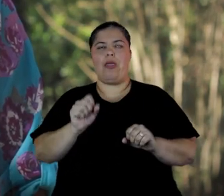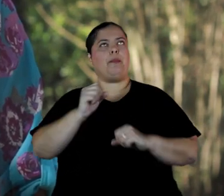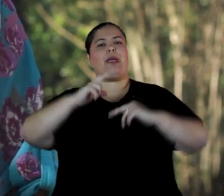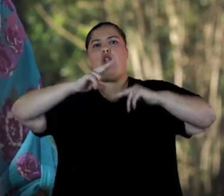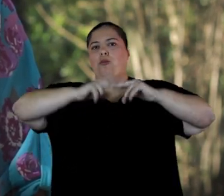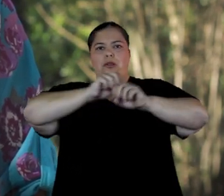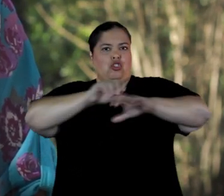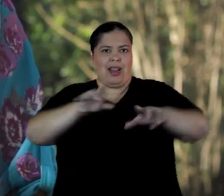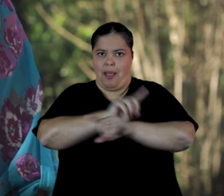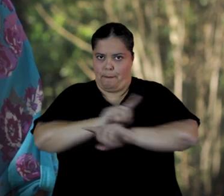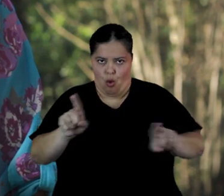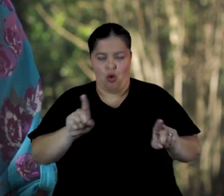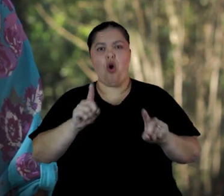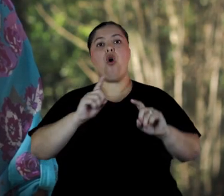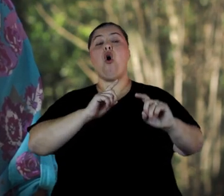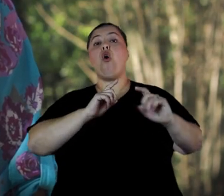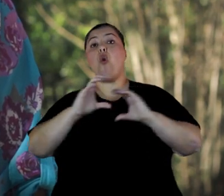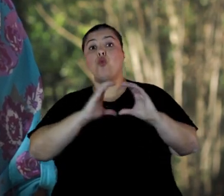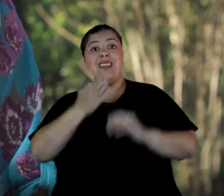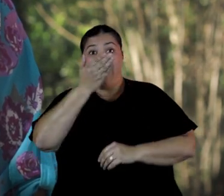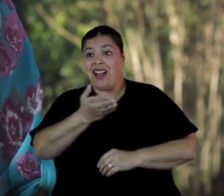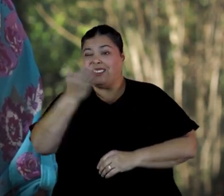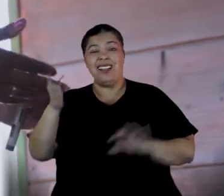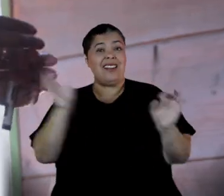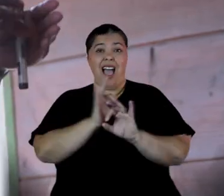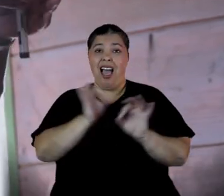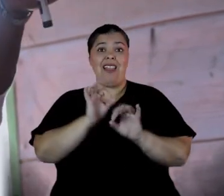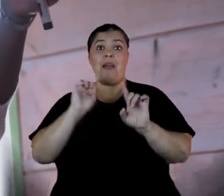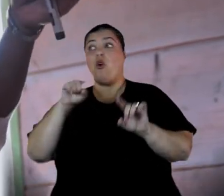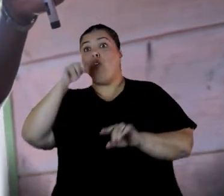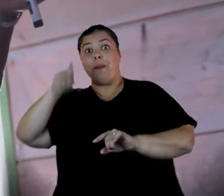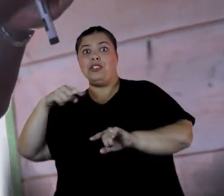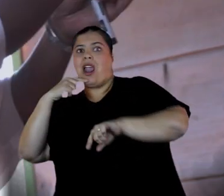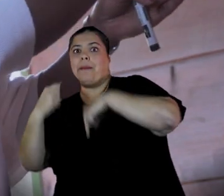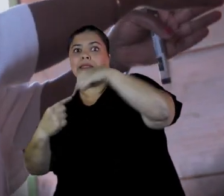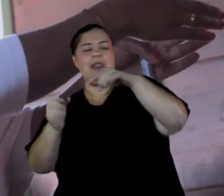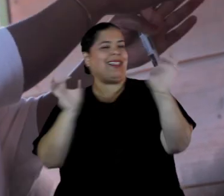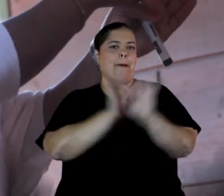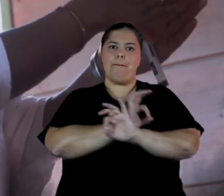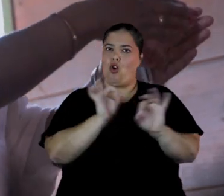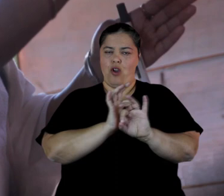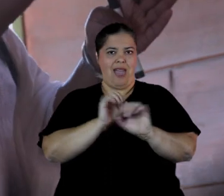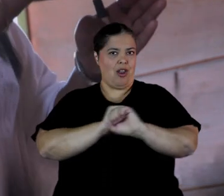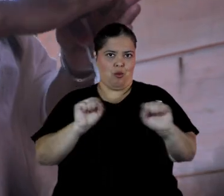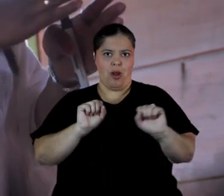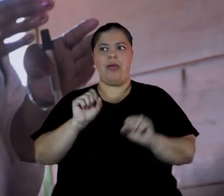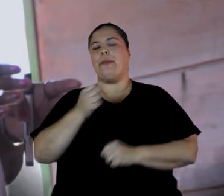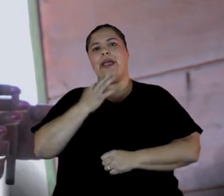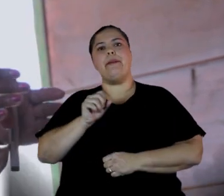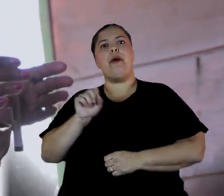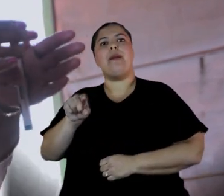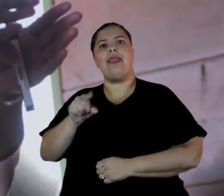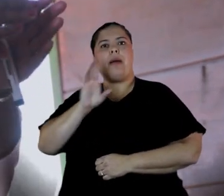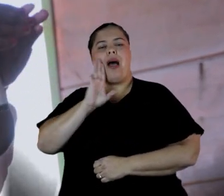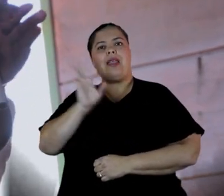no puede comunicarse con la mujer ni a través de terceras personas, o sea, no puede escribirle o a la madre o al hermano para decirle, no, no puede